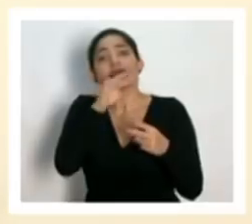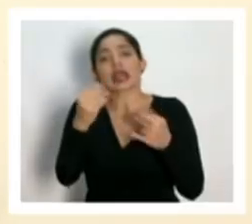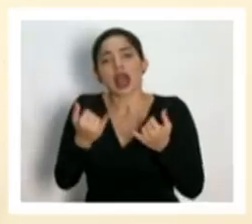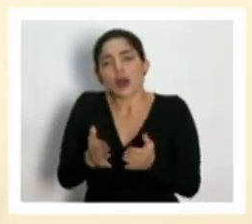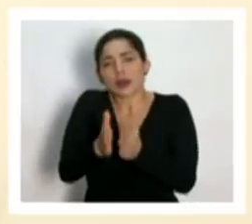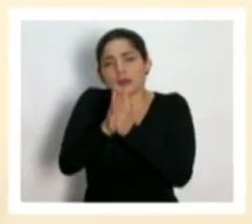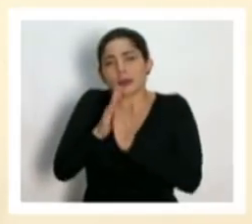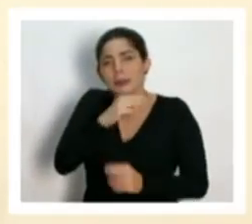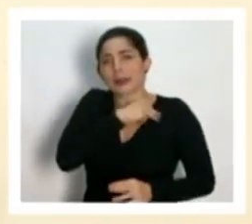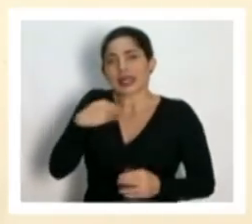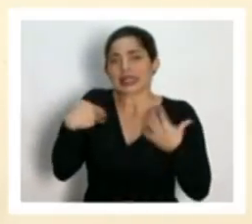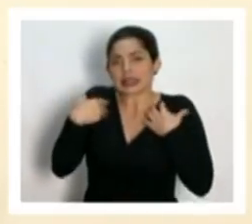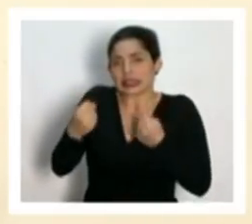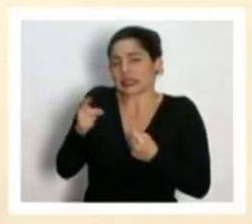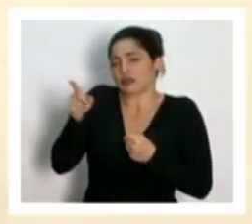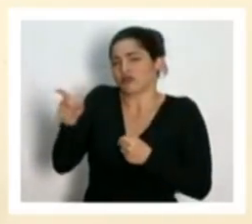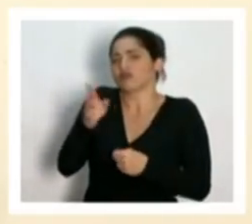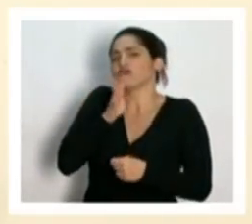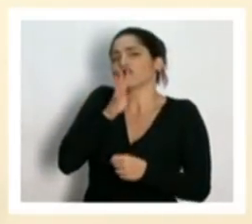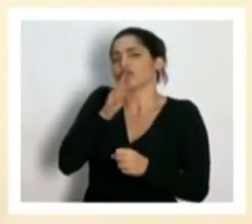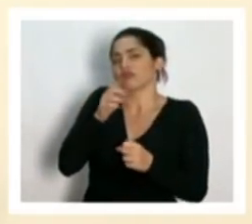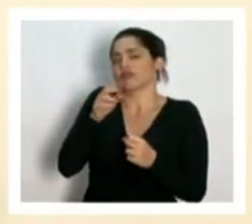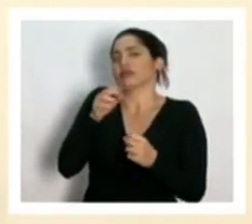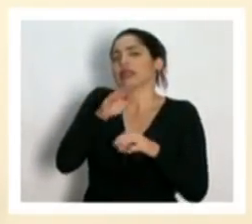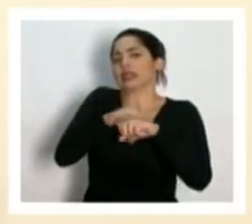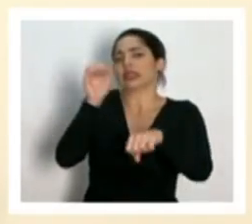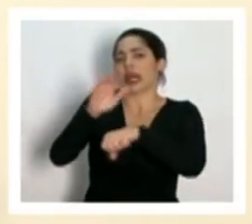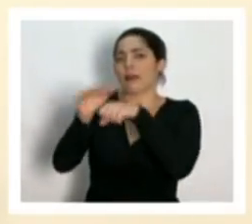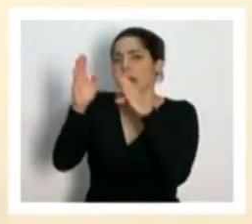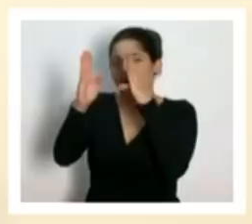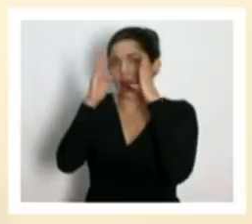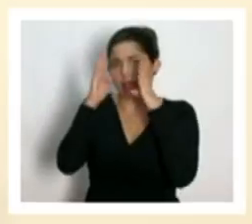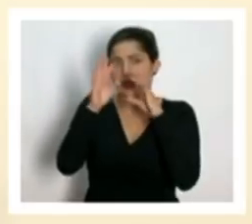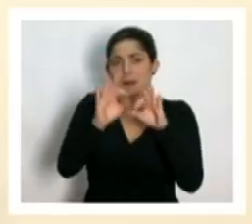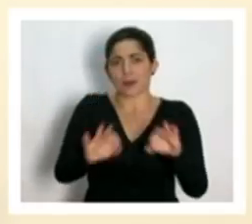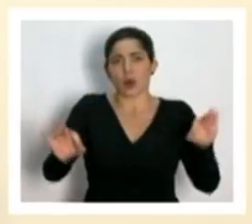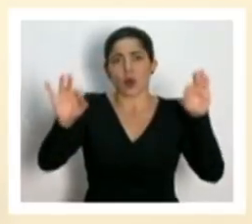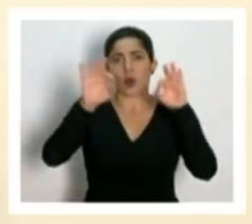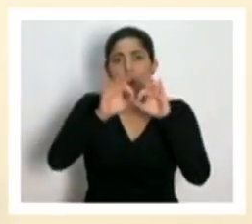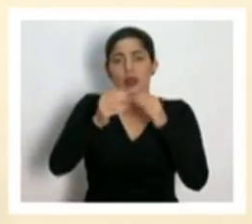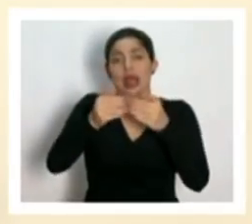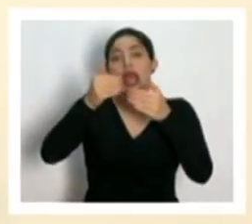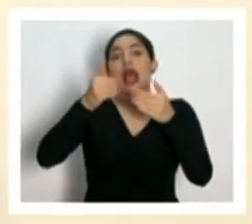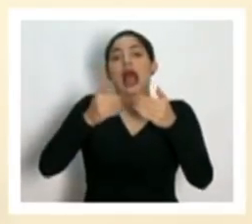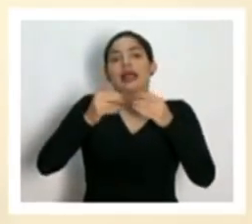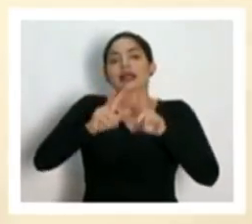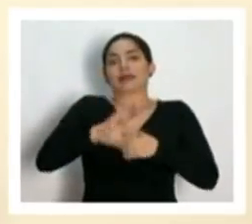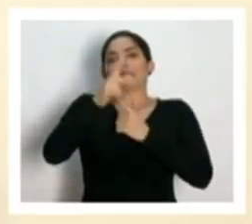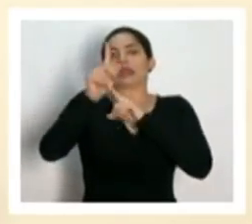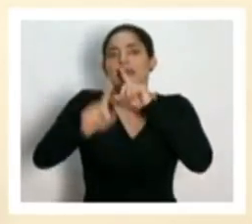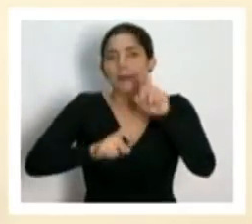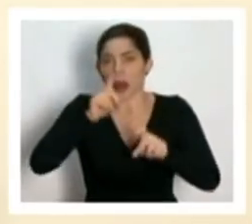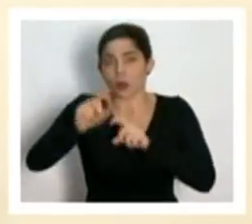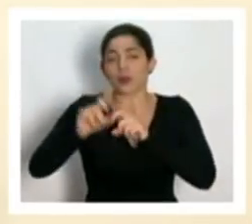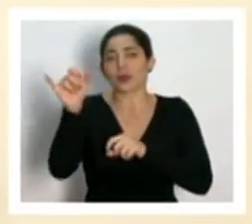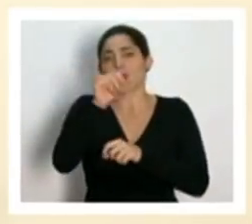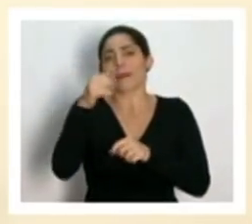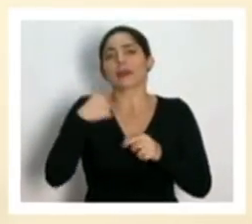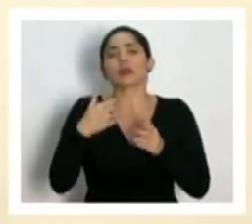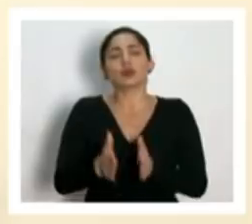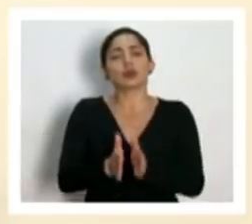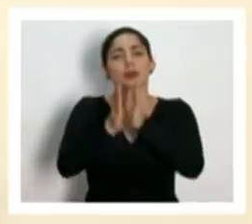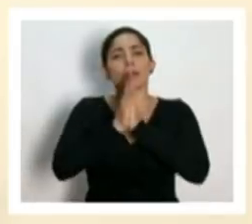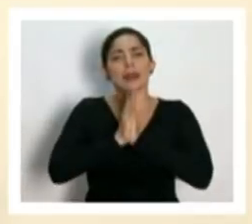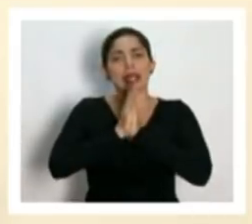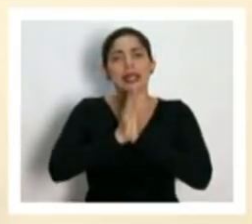al ministro de Salud referirse a estos llamados de atención importantes antes de abrir las preguntas. Y también yo le estaría pidiendo